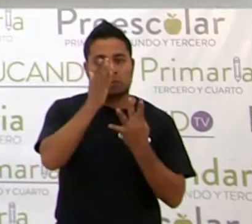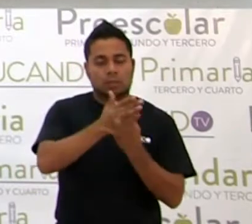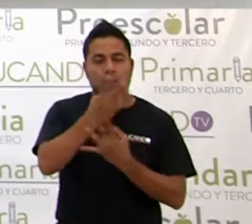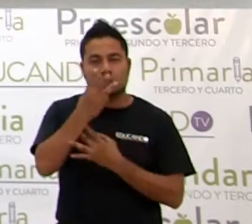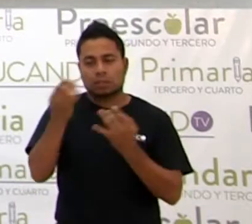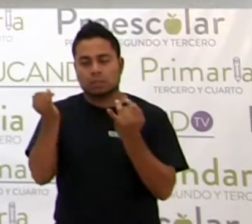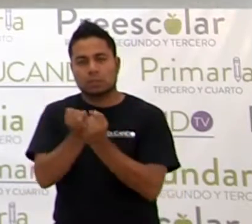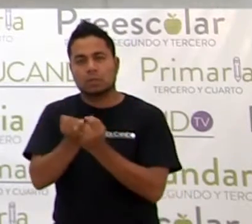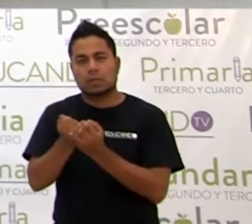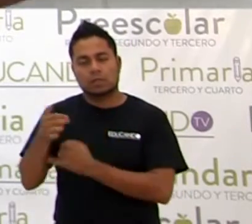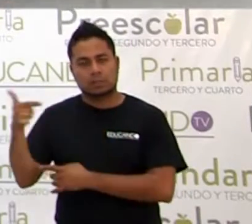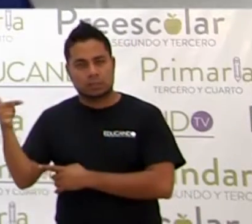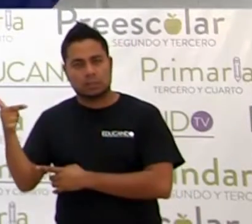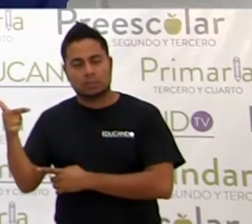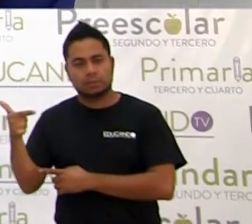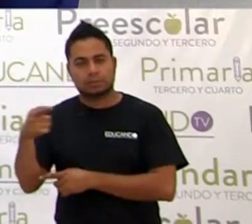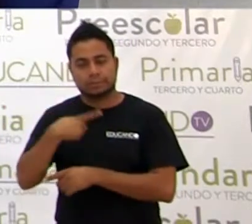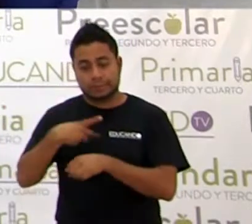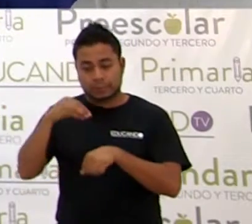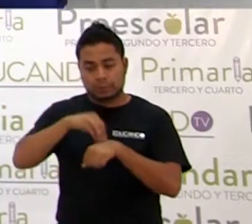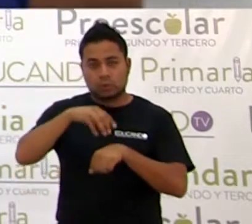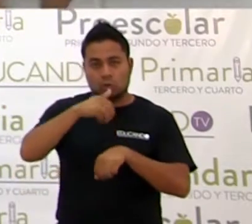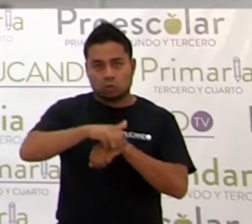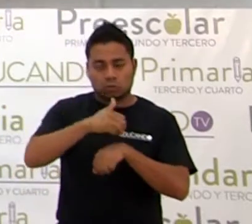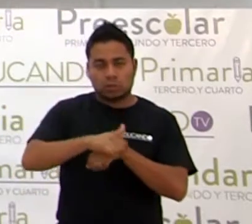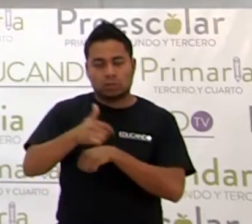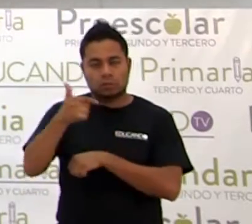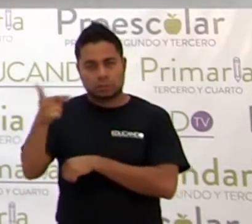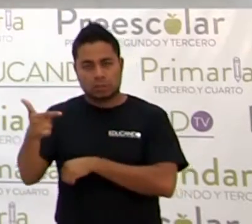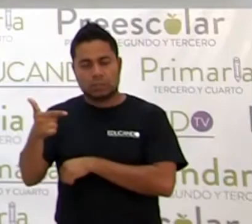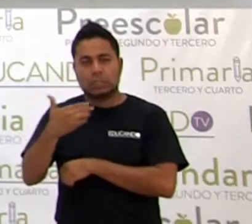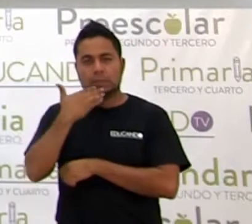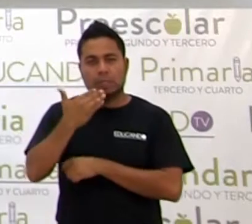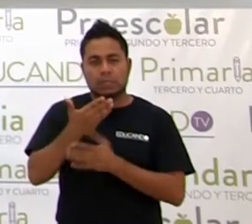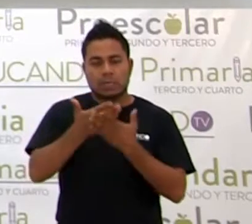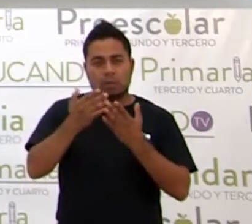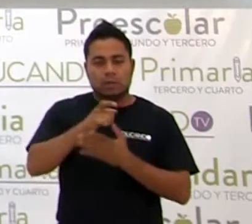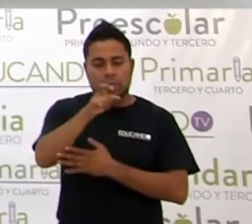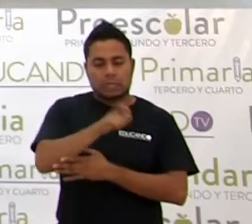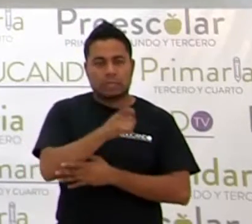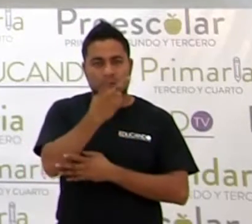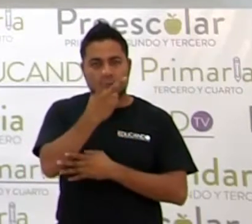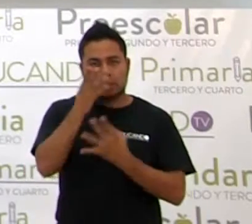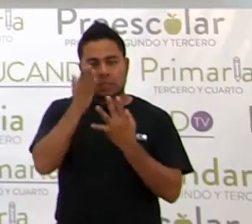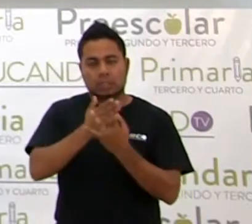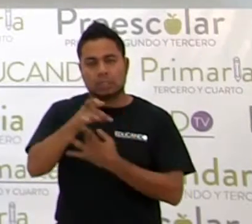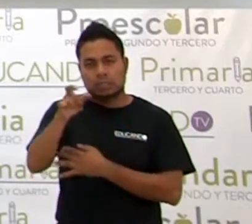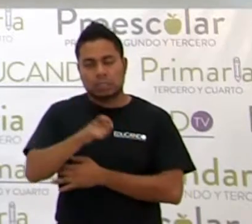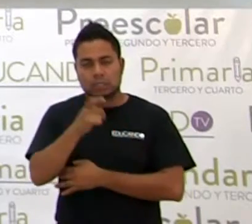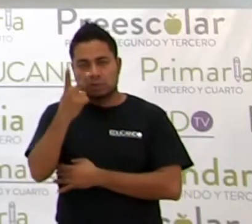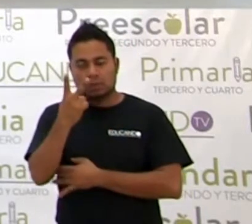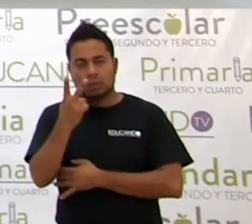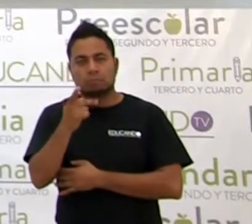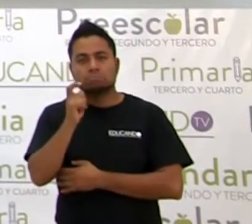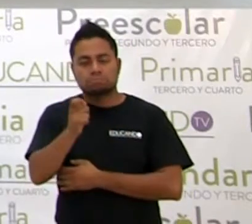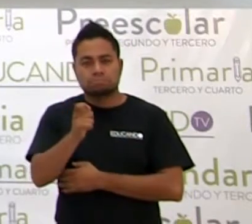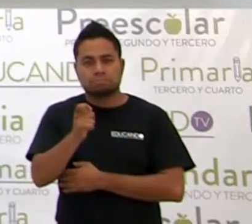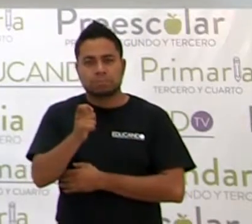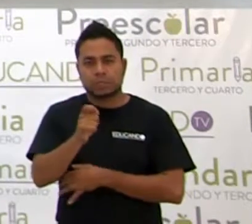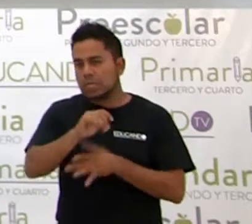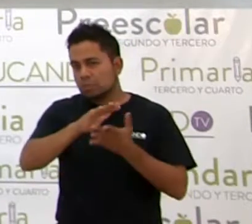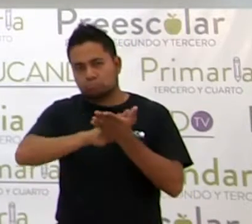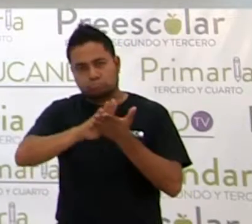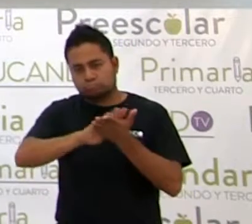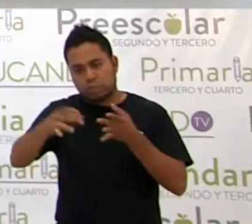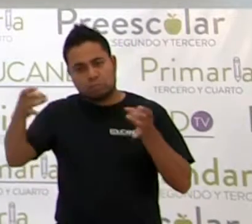7, ¿sí? ¿Sí? ¿Sí? Ponemos el número 7. Ahora, x cuadrada entre x cuadrada, eso se va, se